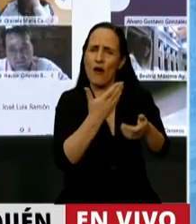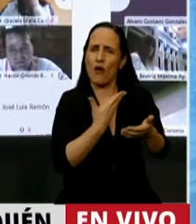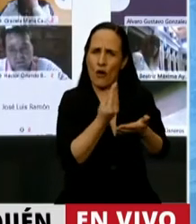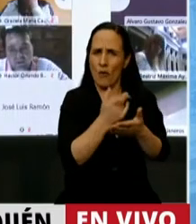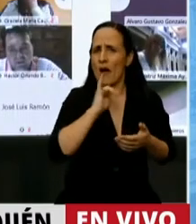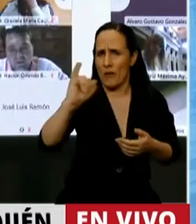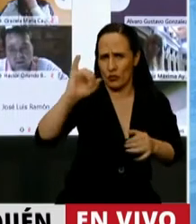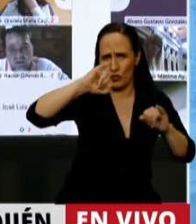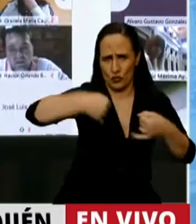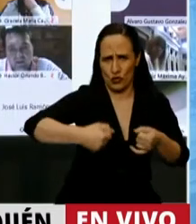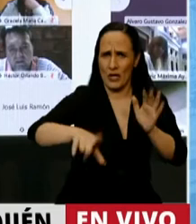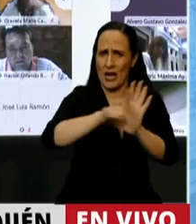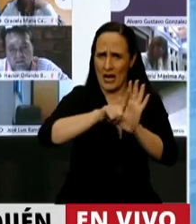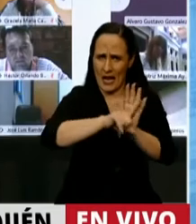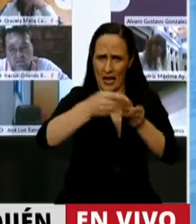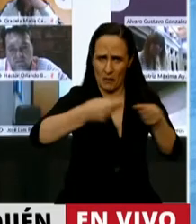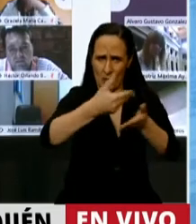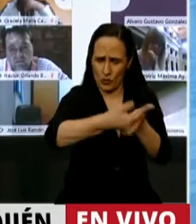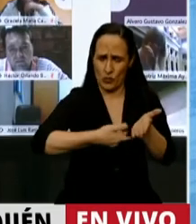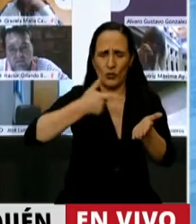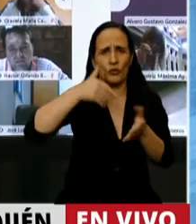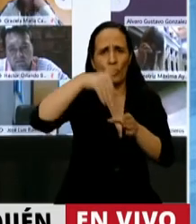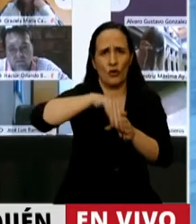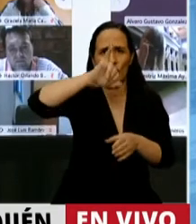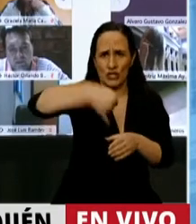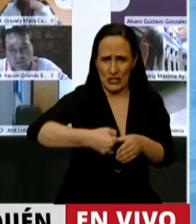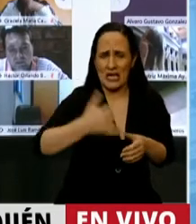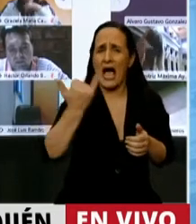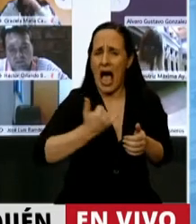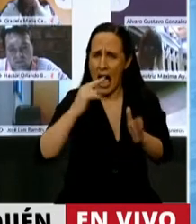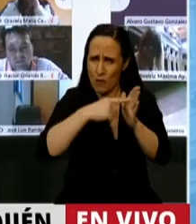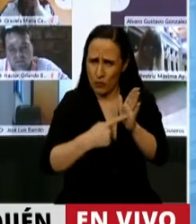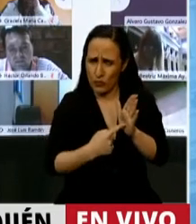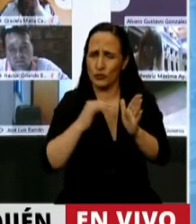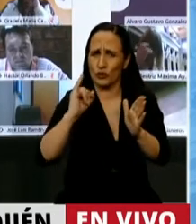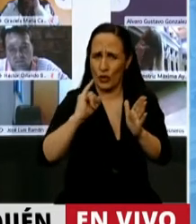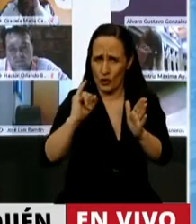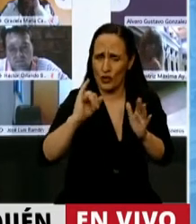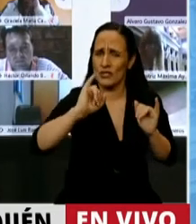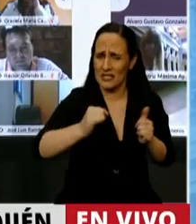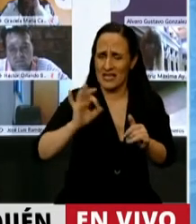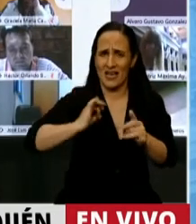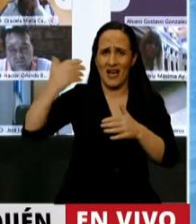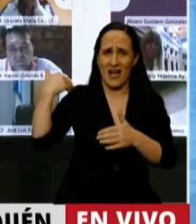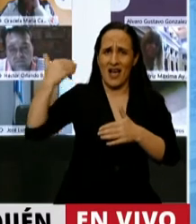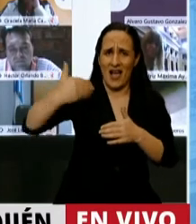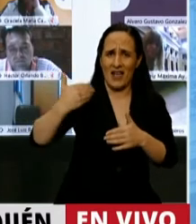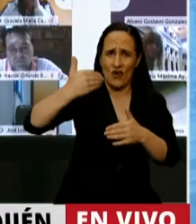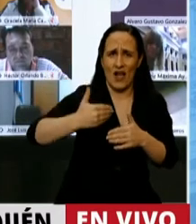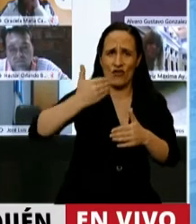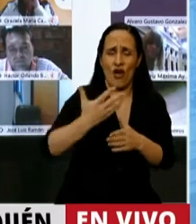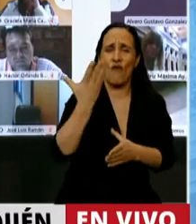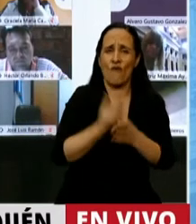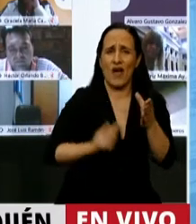acompañaremos la ley de presupuesto con nuestras observaciones, pues año tras año venimos cometiendo los mismos